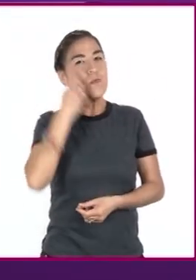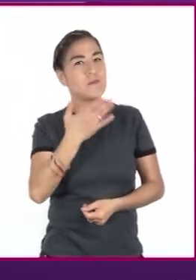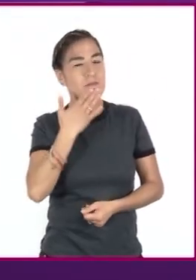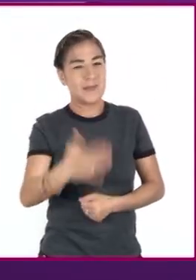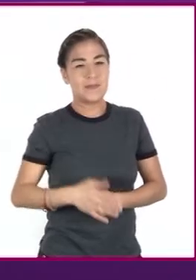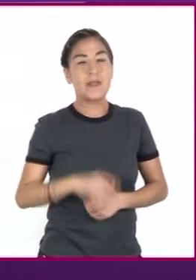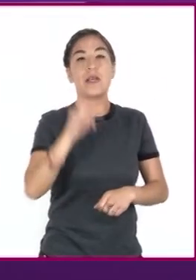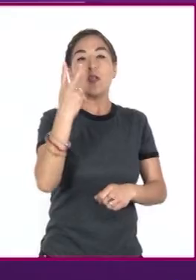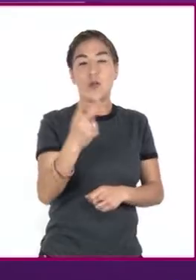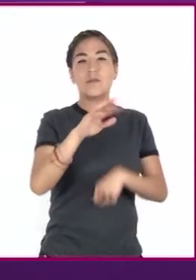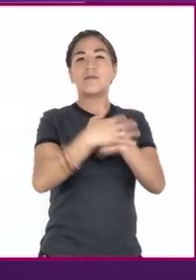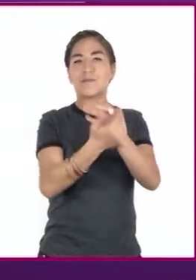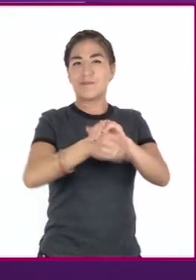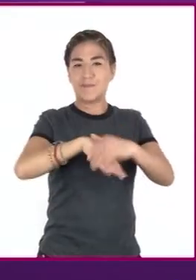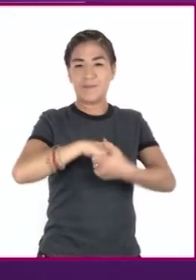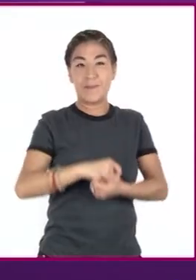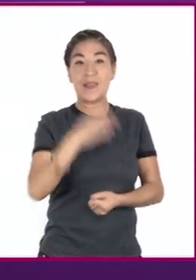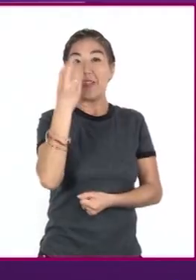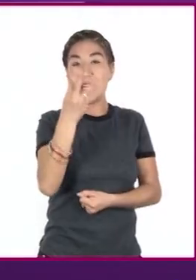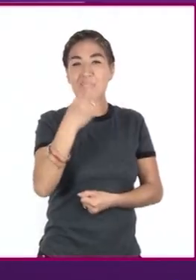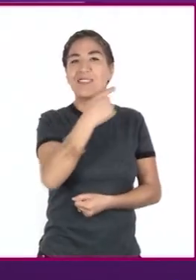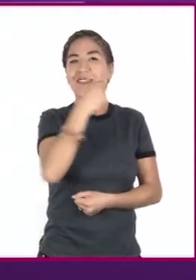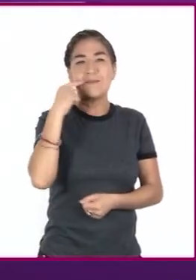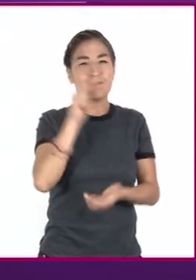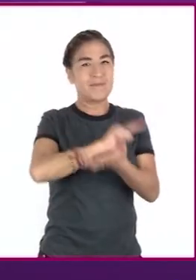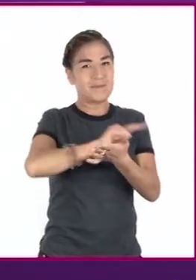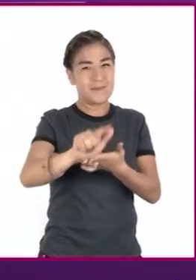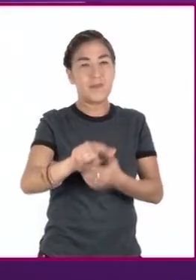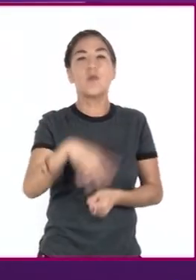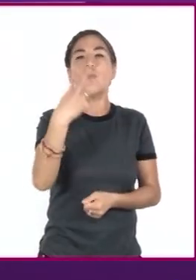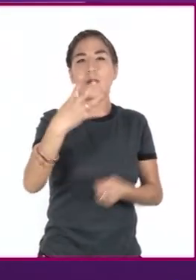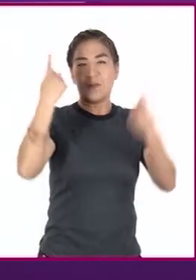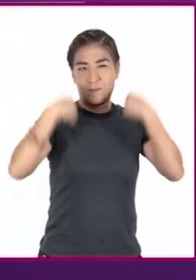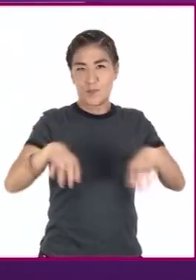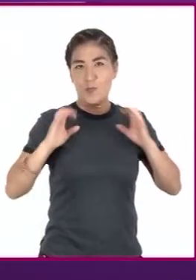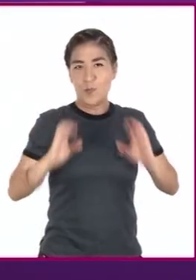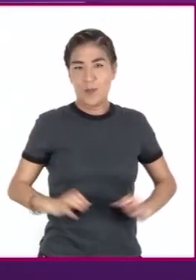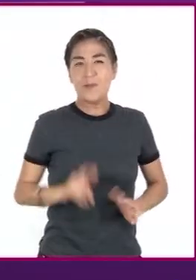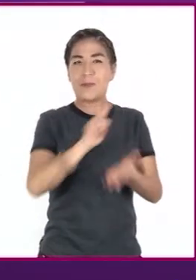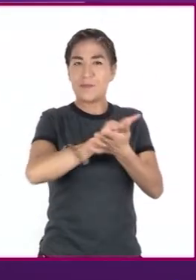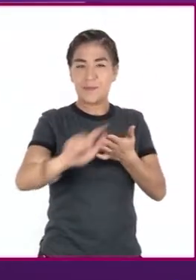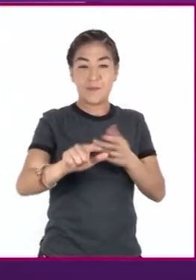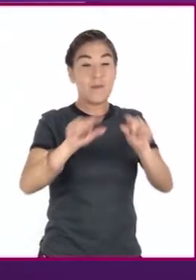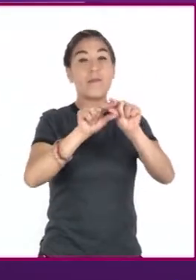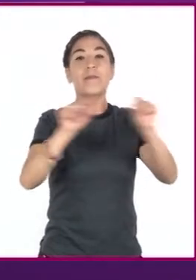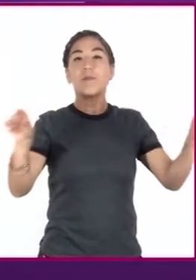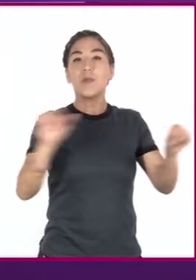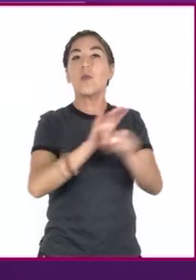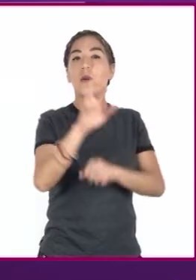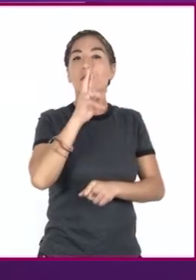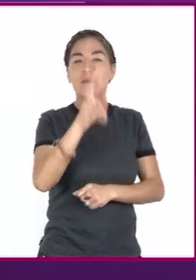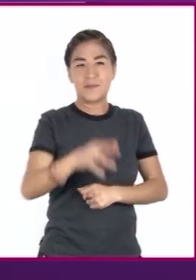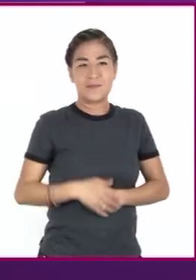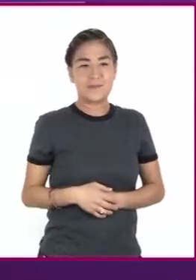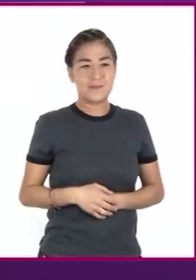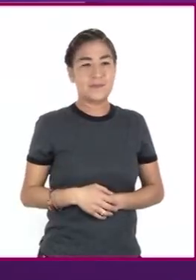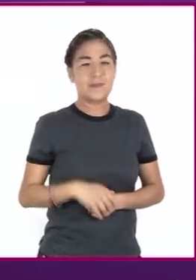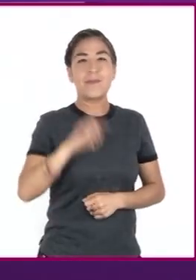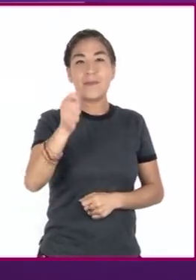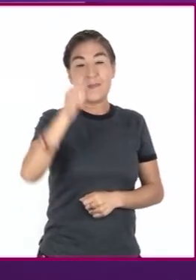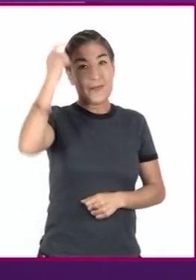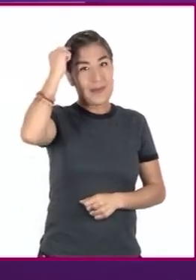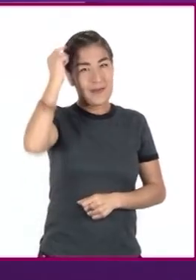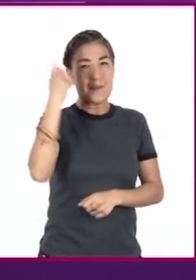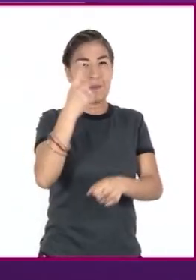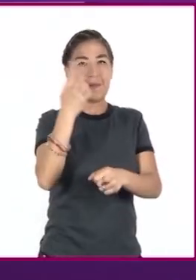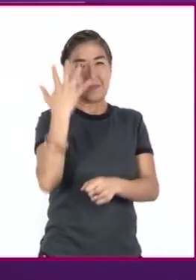manos, la 3 la higiene bucal y la 4 la higiene corporal. Y de las horizontales, la 5 fue la higiene del cabello.